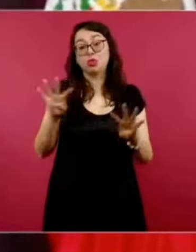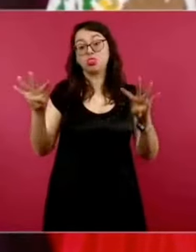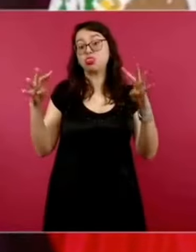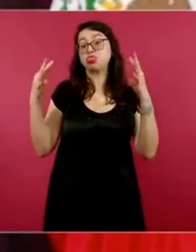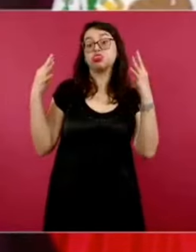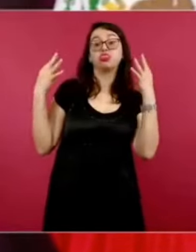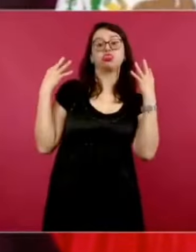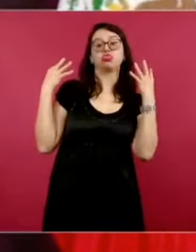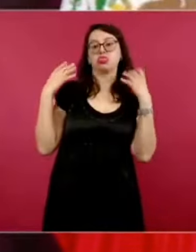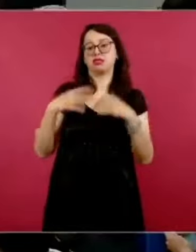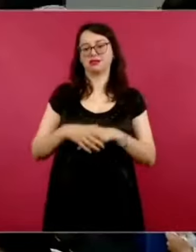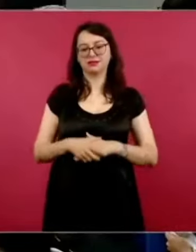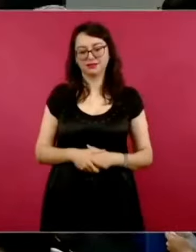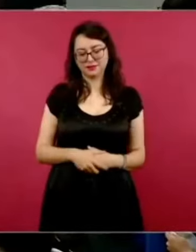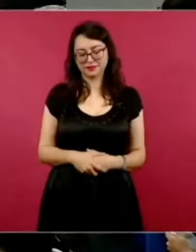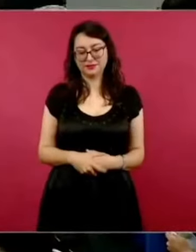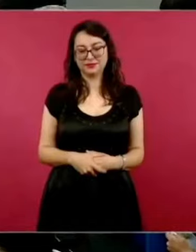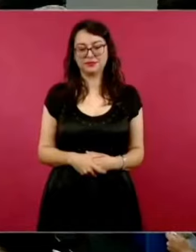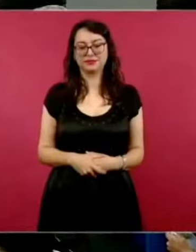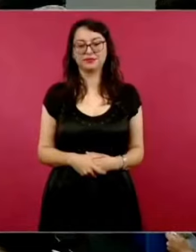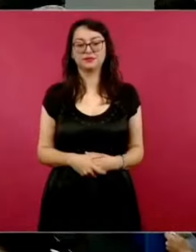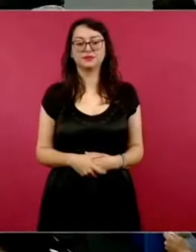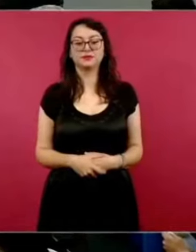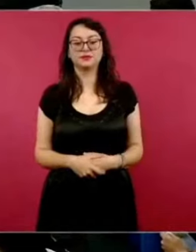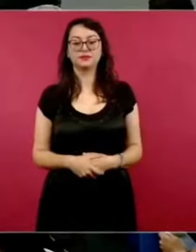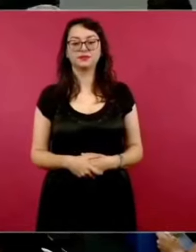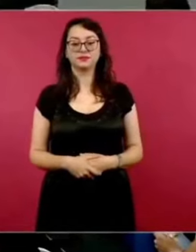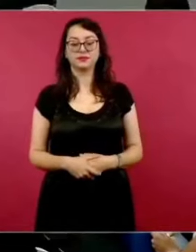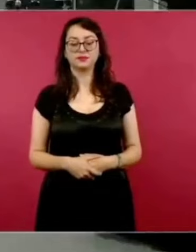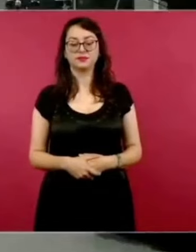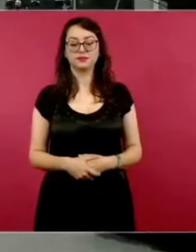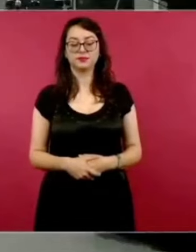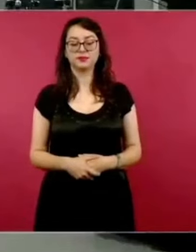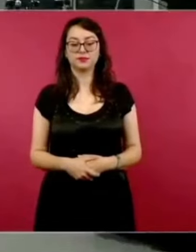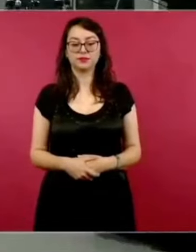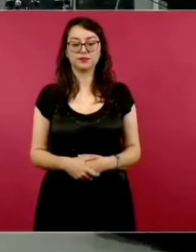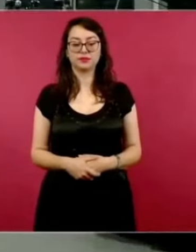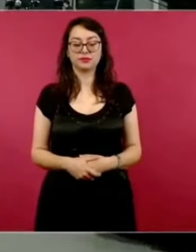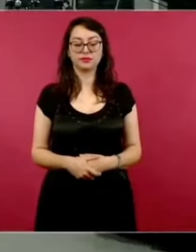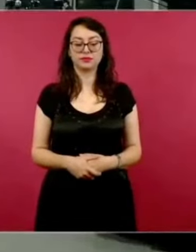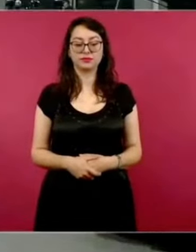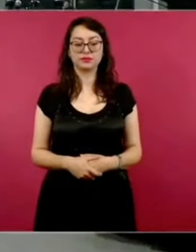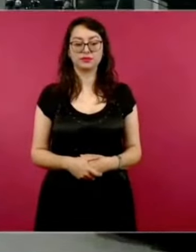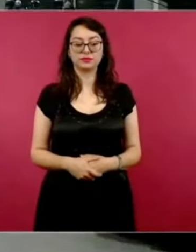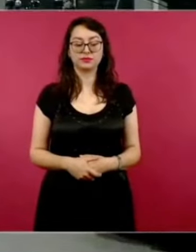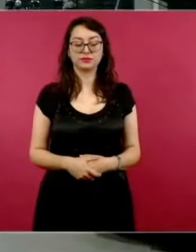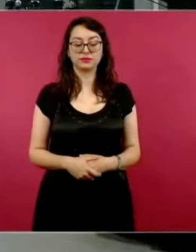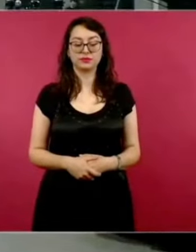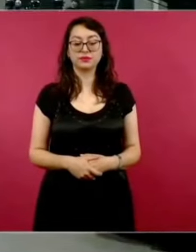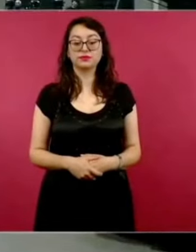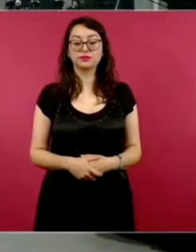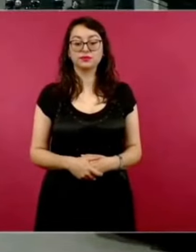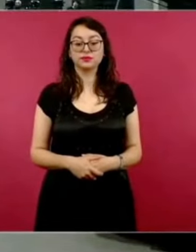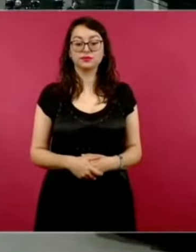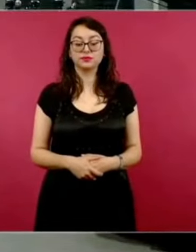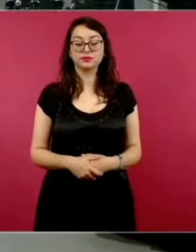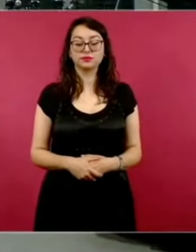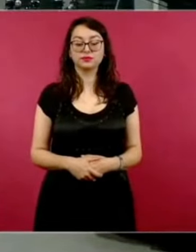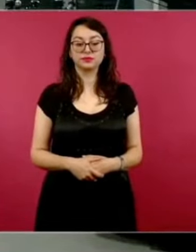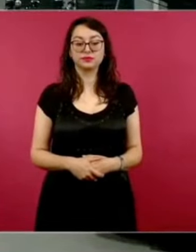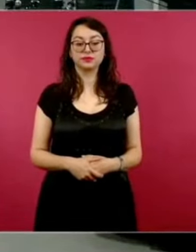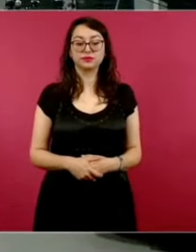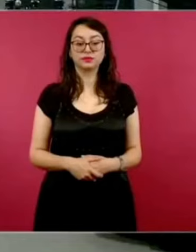¿Lamenta las declaraciones de la hija de Alma y la exención por el tema de su... ¿Mante? lamenta las declaraciones de la hija de